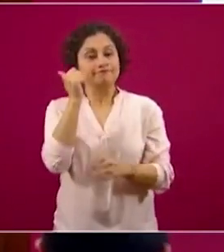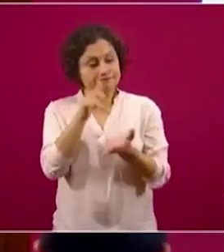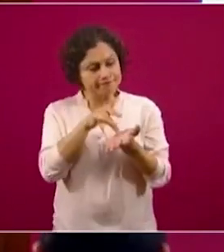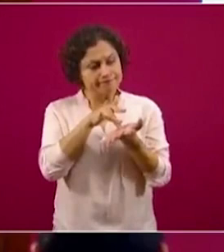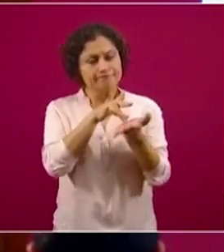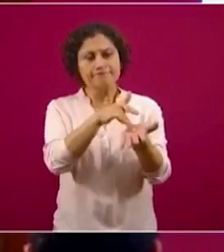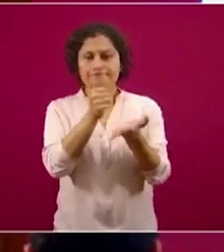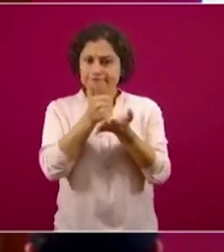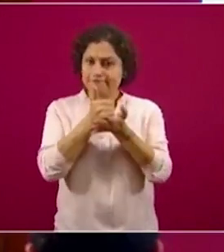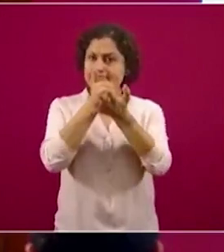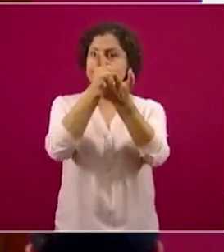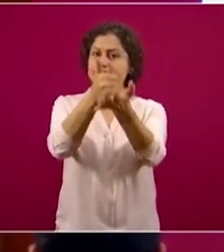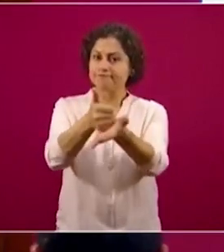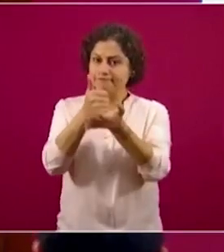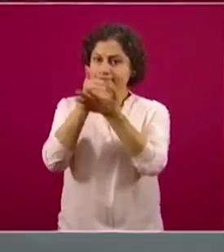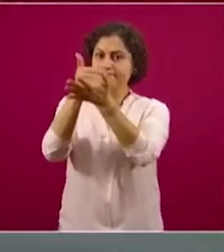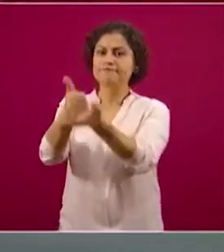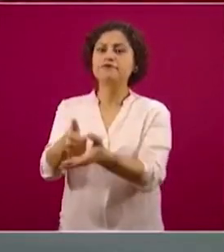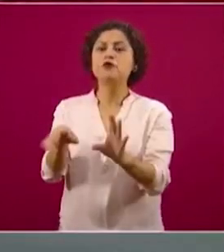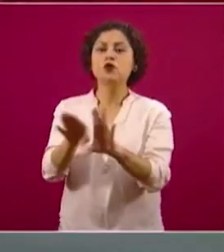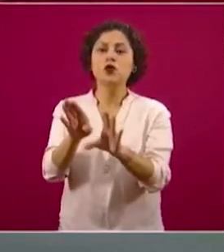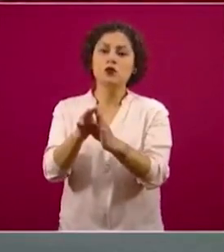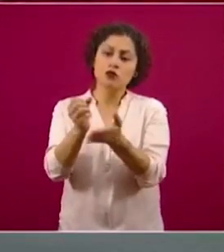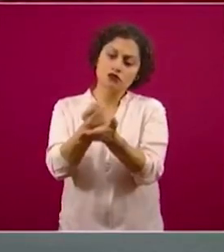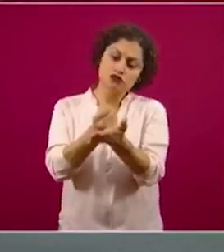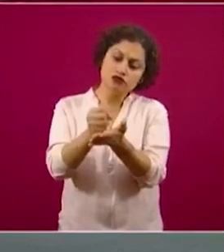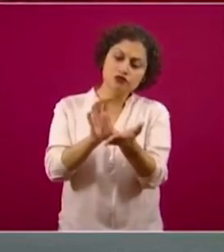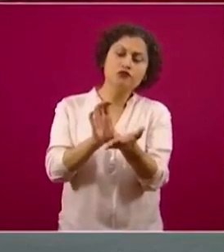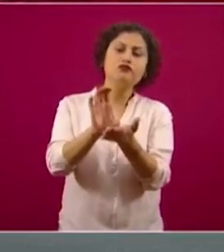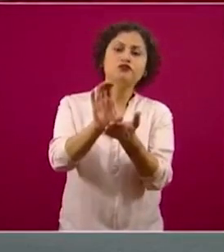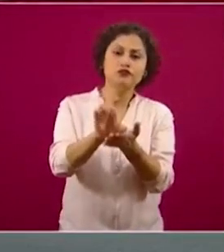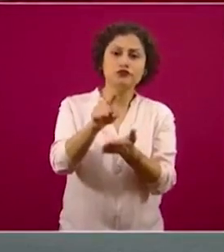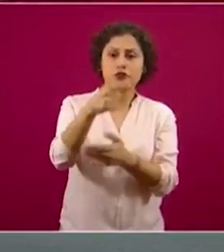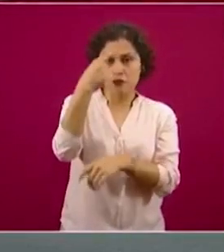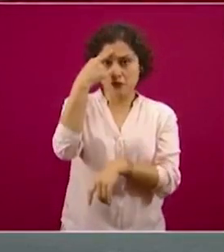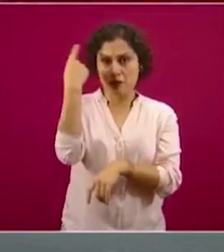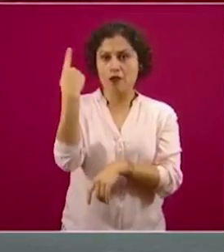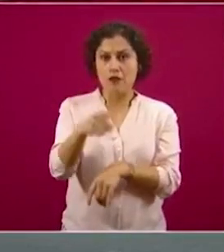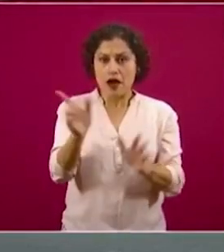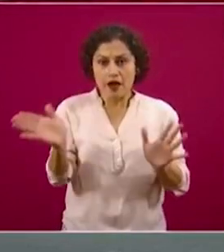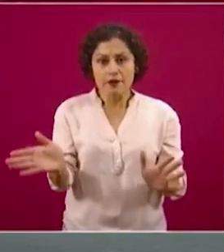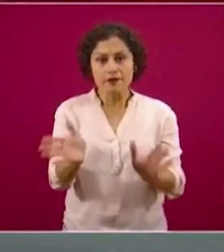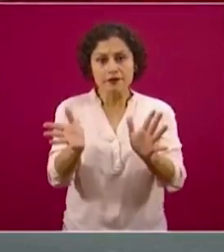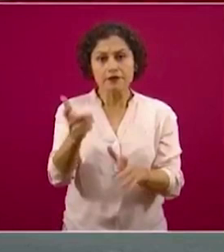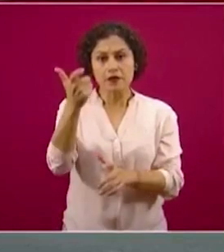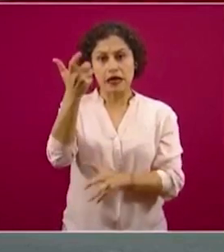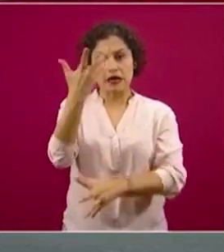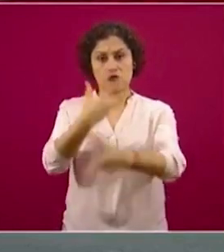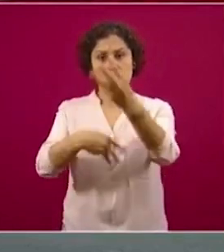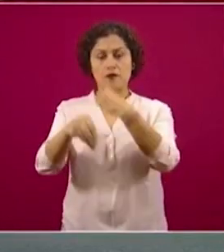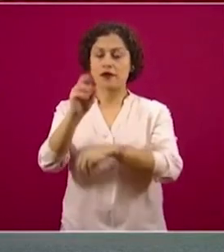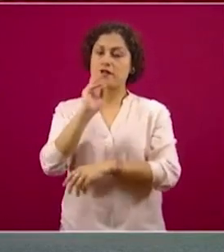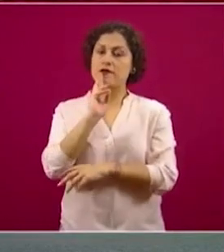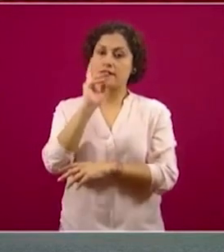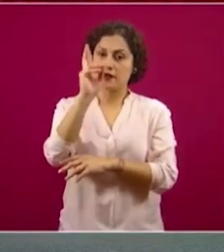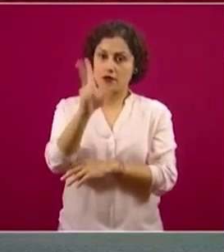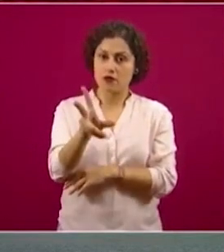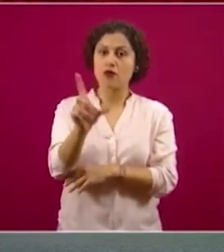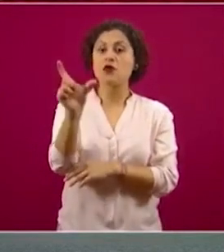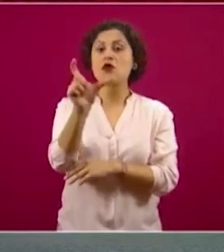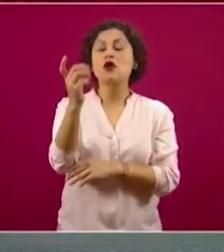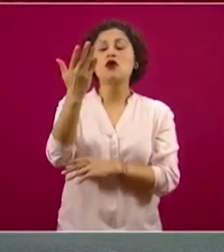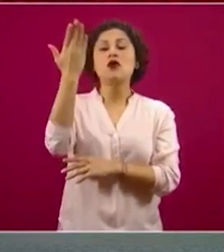forman parte de esta economía del país. Cuando nosotros hacemos los registros